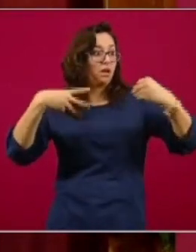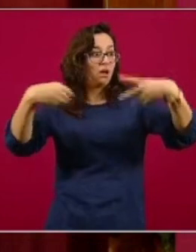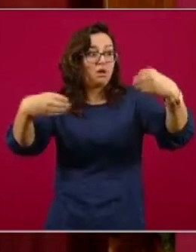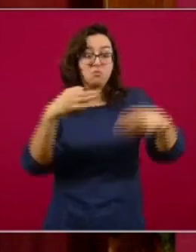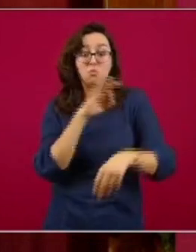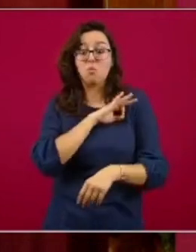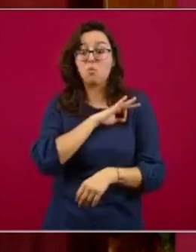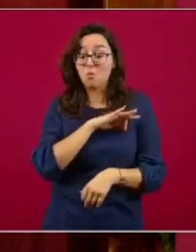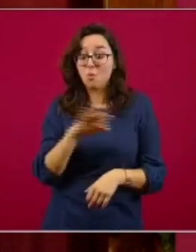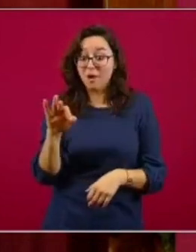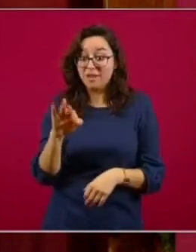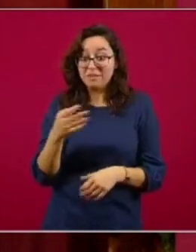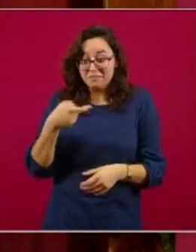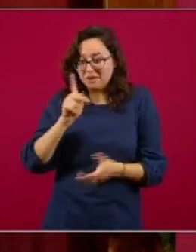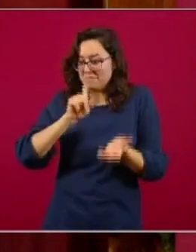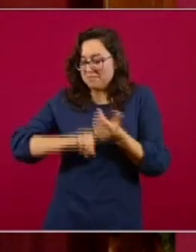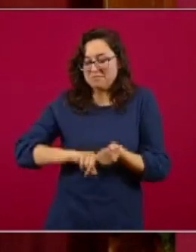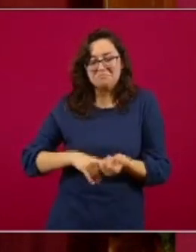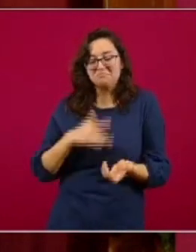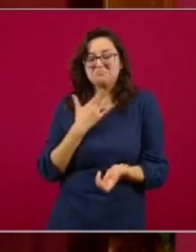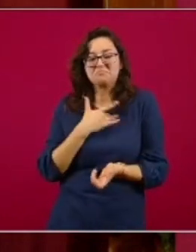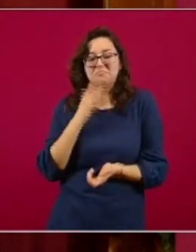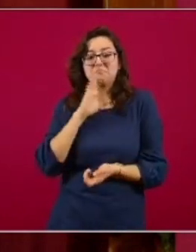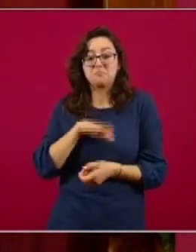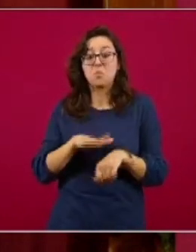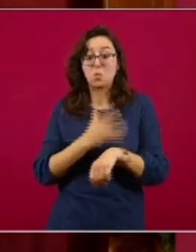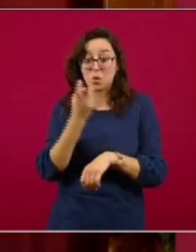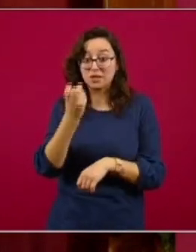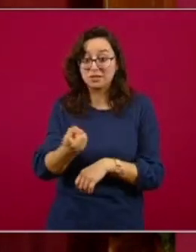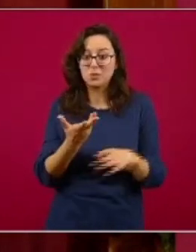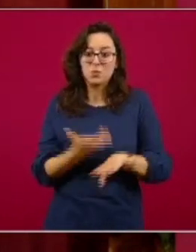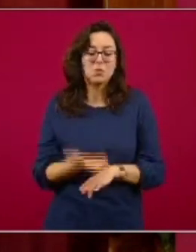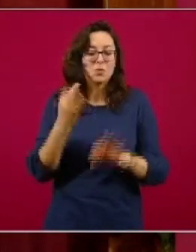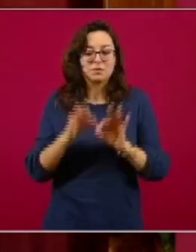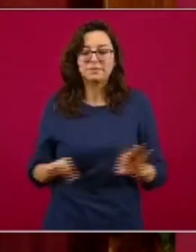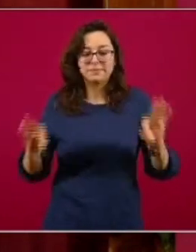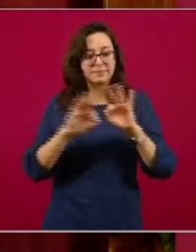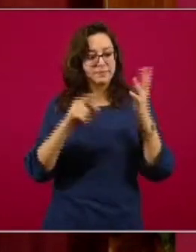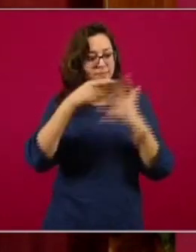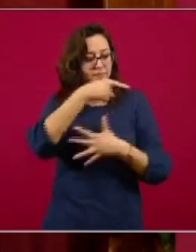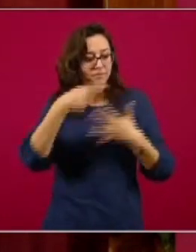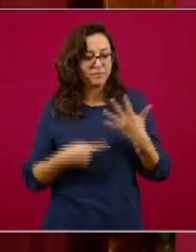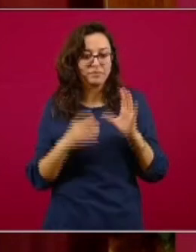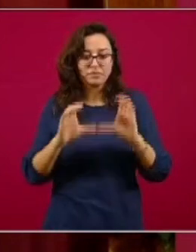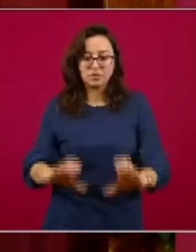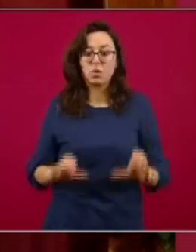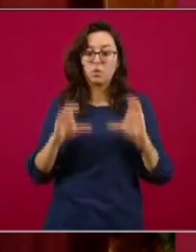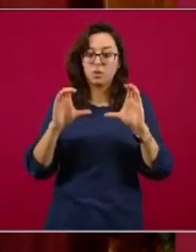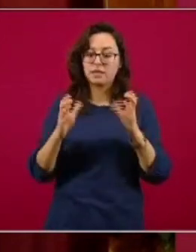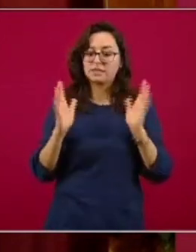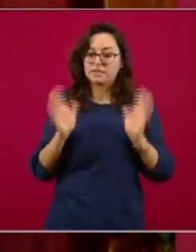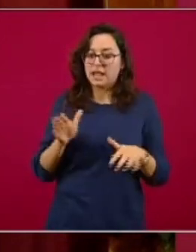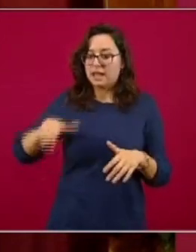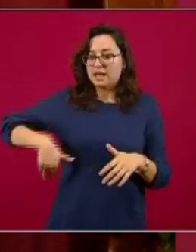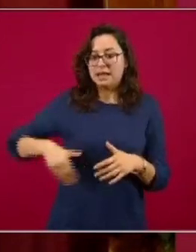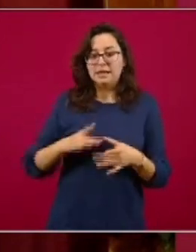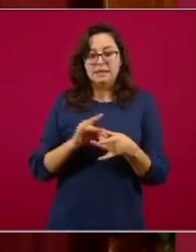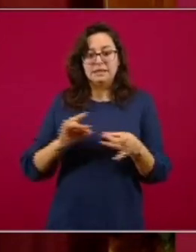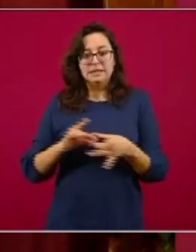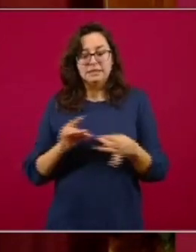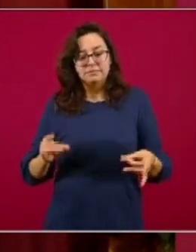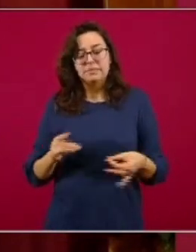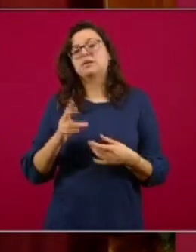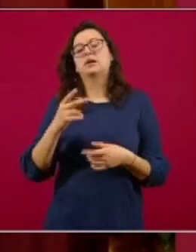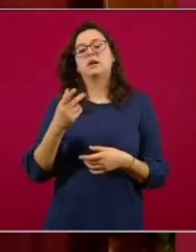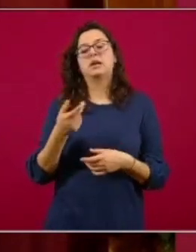Por eso la importancia de tomar todas las precauciones que aquí el doctor López-Gatell y la Secretaría de